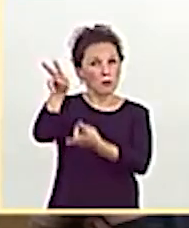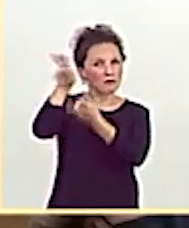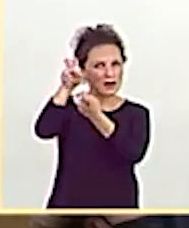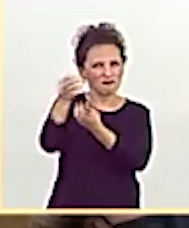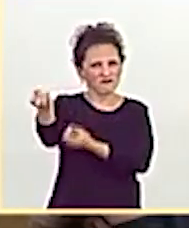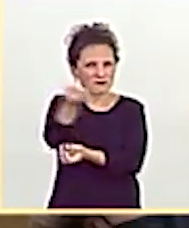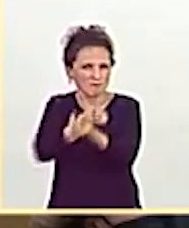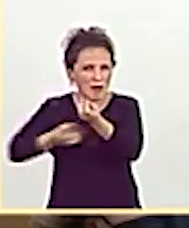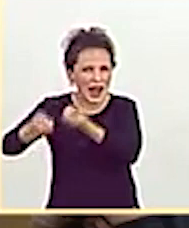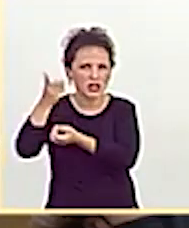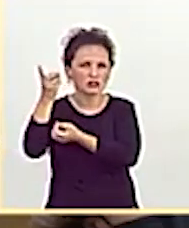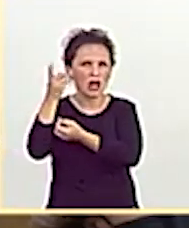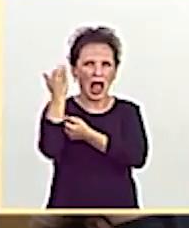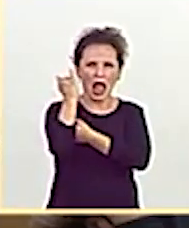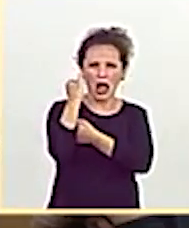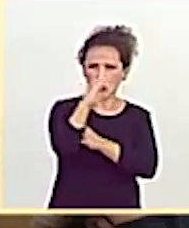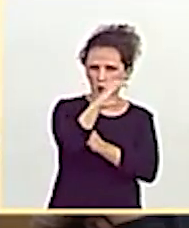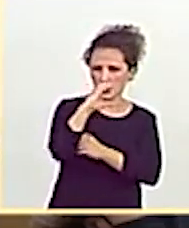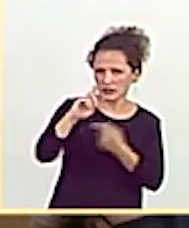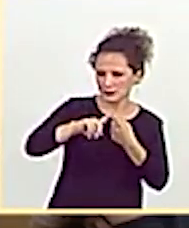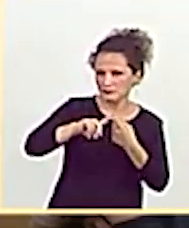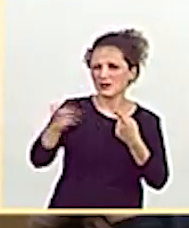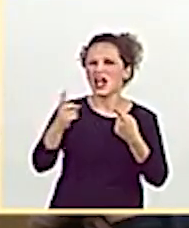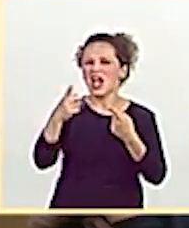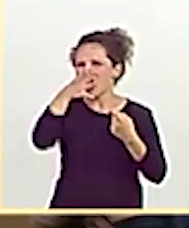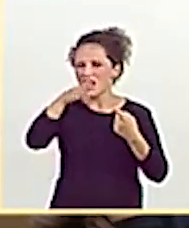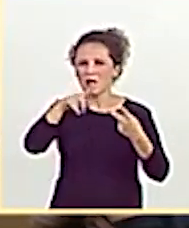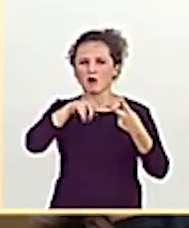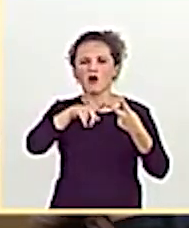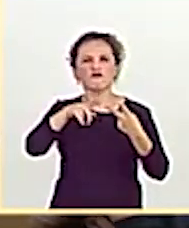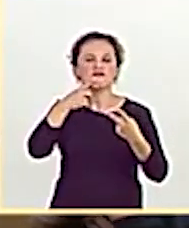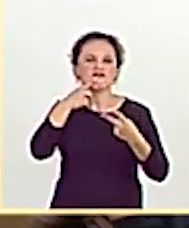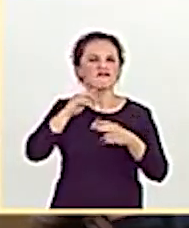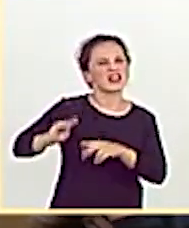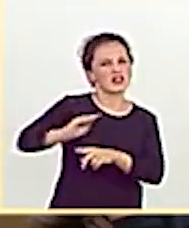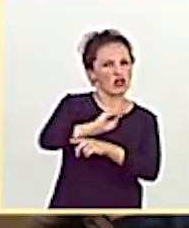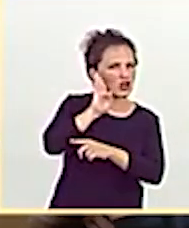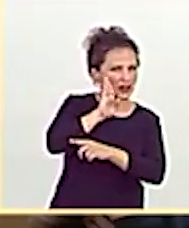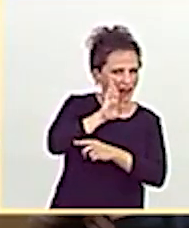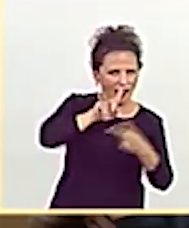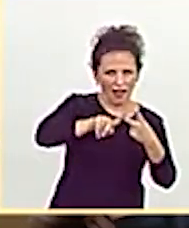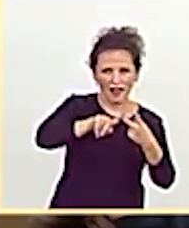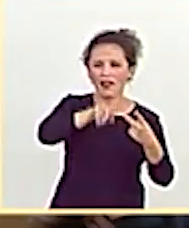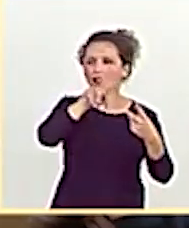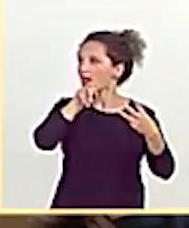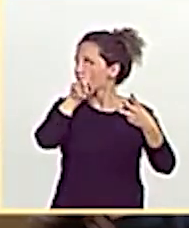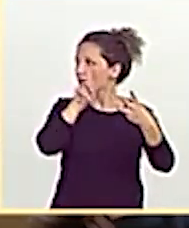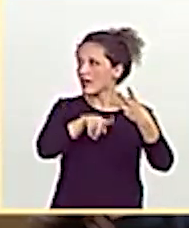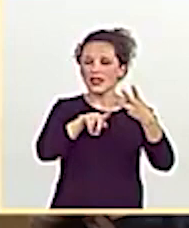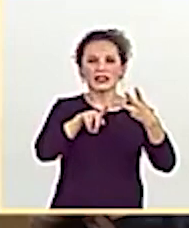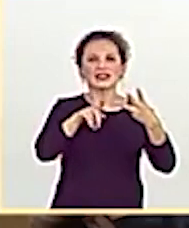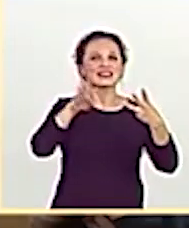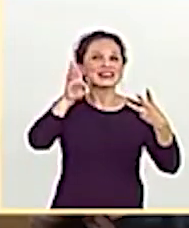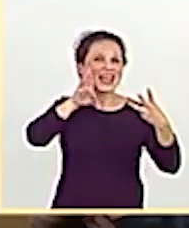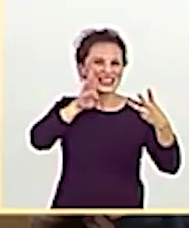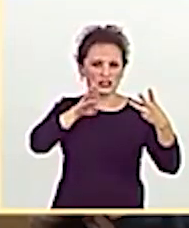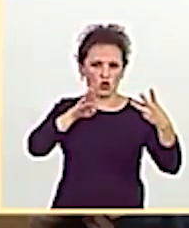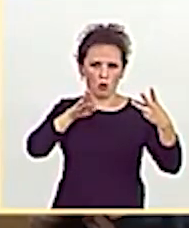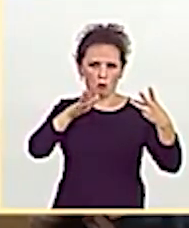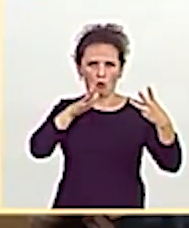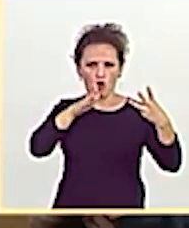Ustedes nos han acusado de financiación ilegal. Ustedes nos han acusado de cometer delitos en las obras de nuestra sede.